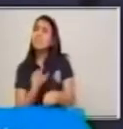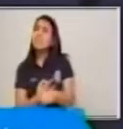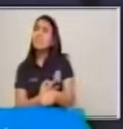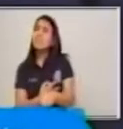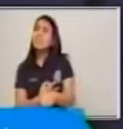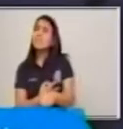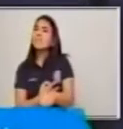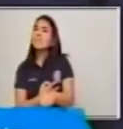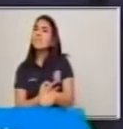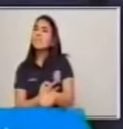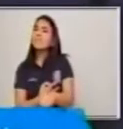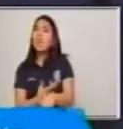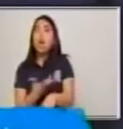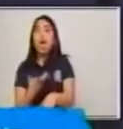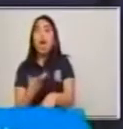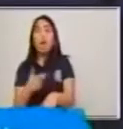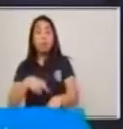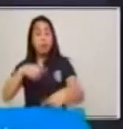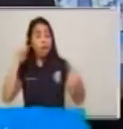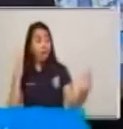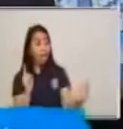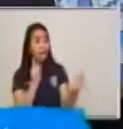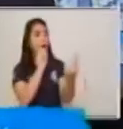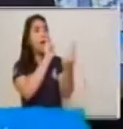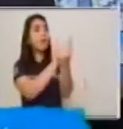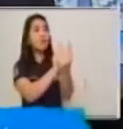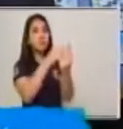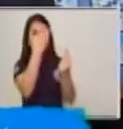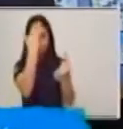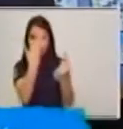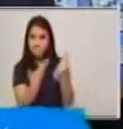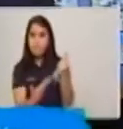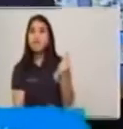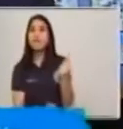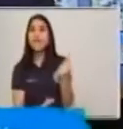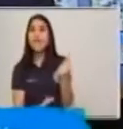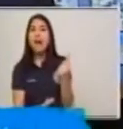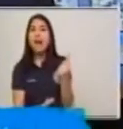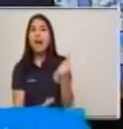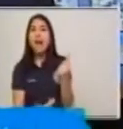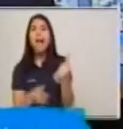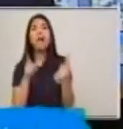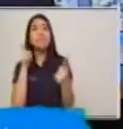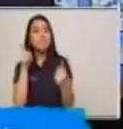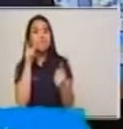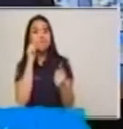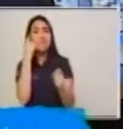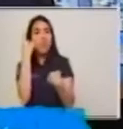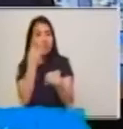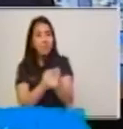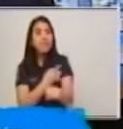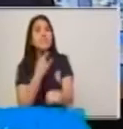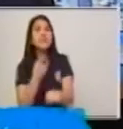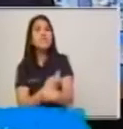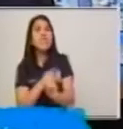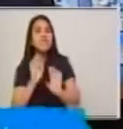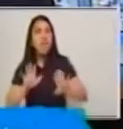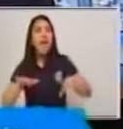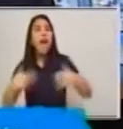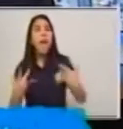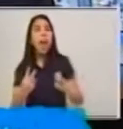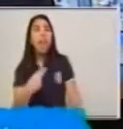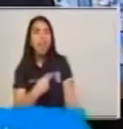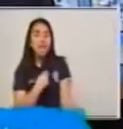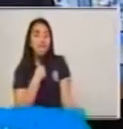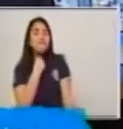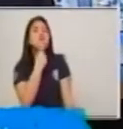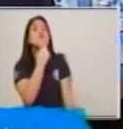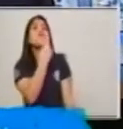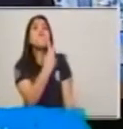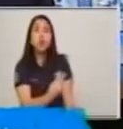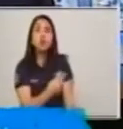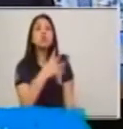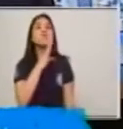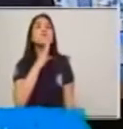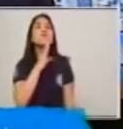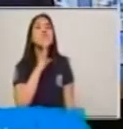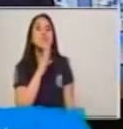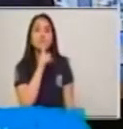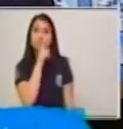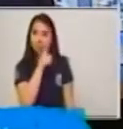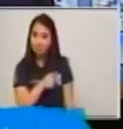encontró? Cara a cara, está utilizando la voz. Muy bien.